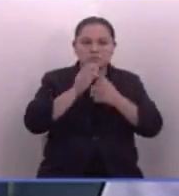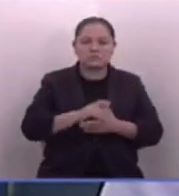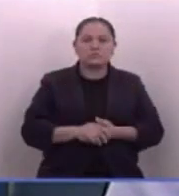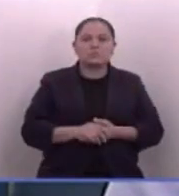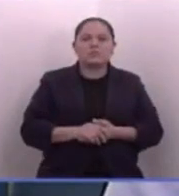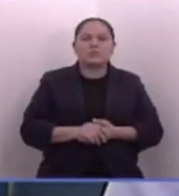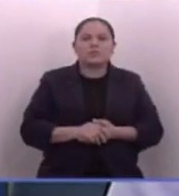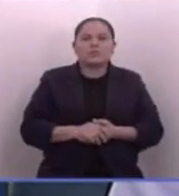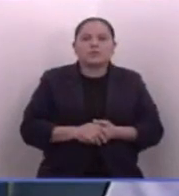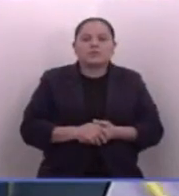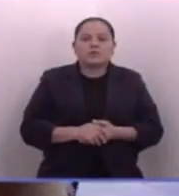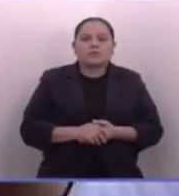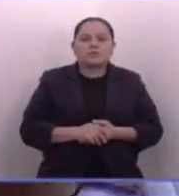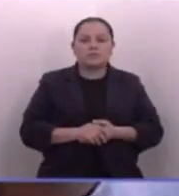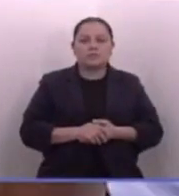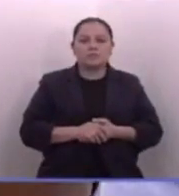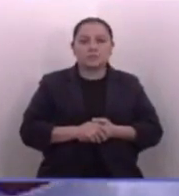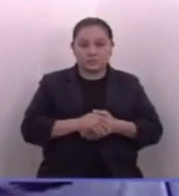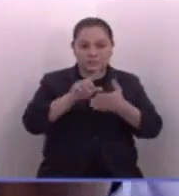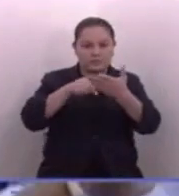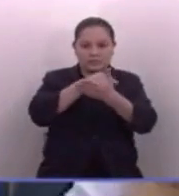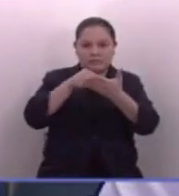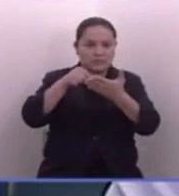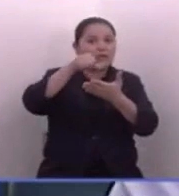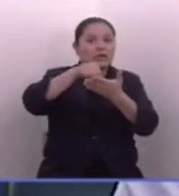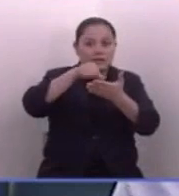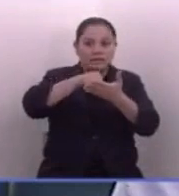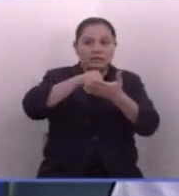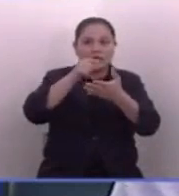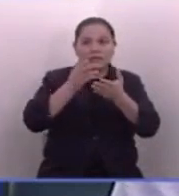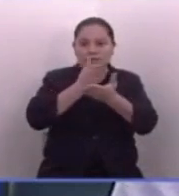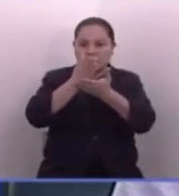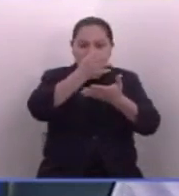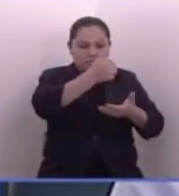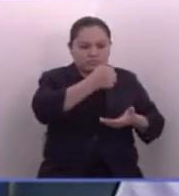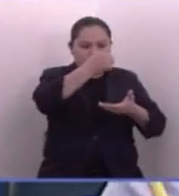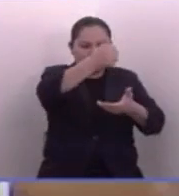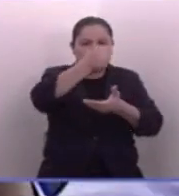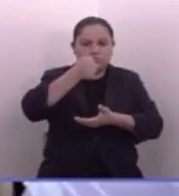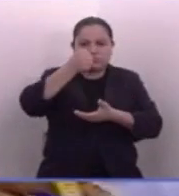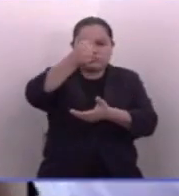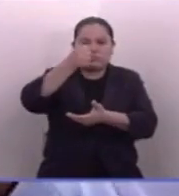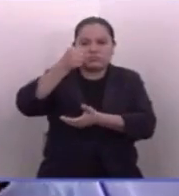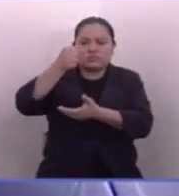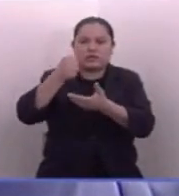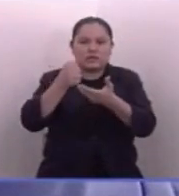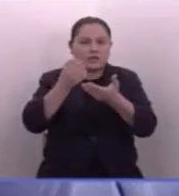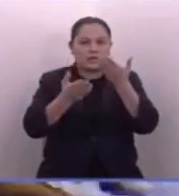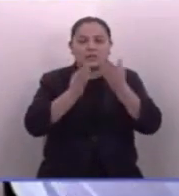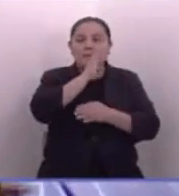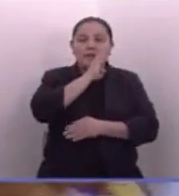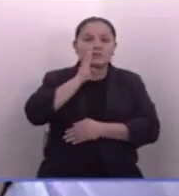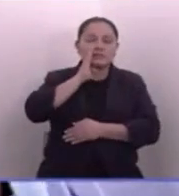Incluso se prohibía que los alcaldes llegaran a las entregas de los paquetes agrícolas y eran bachilleres que